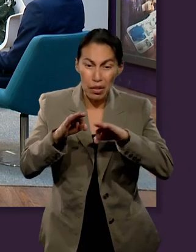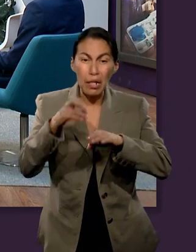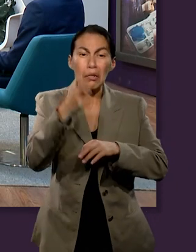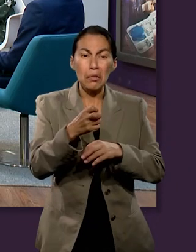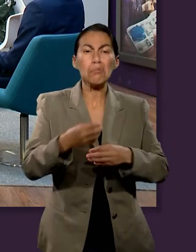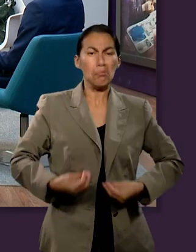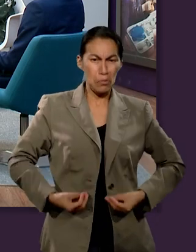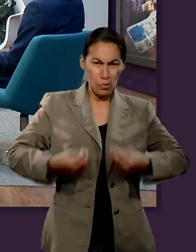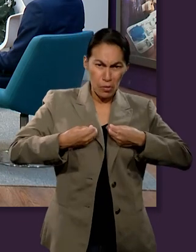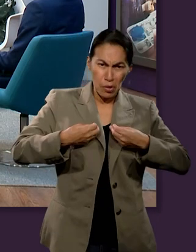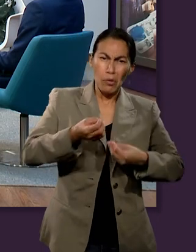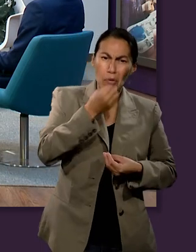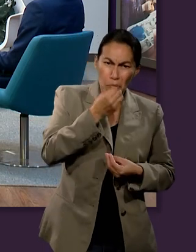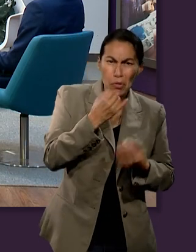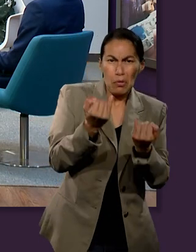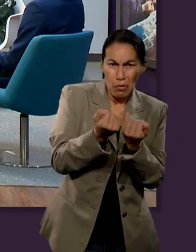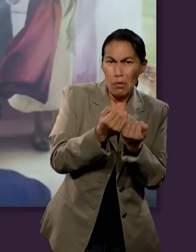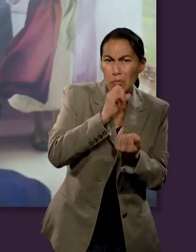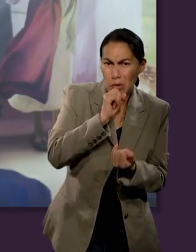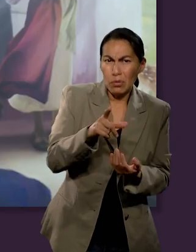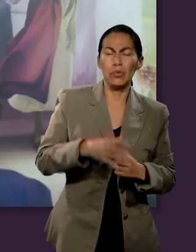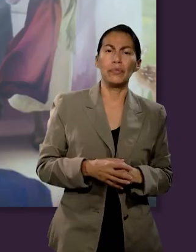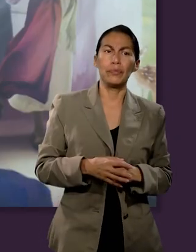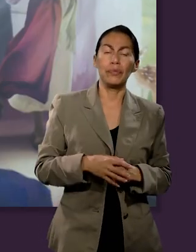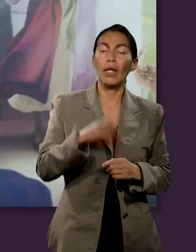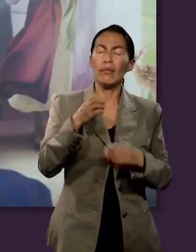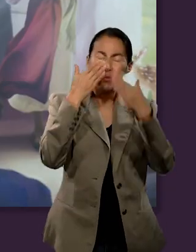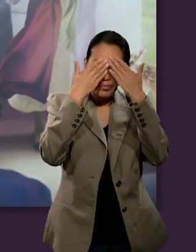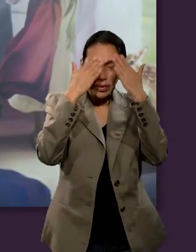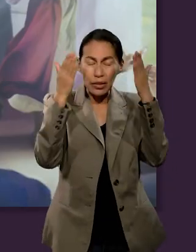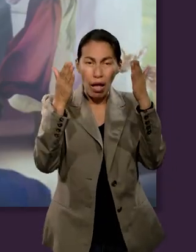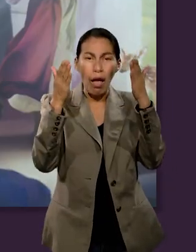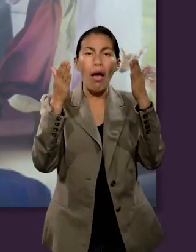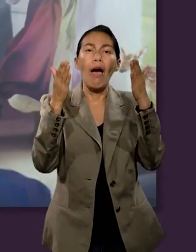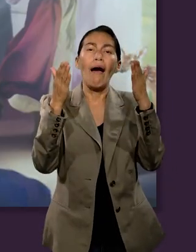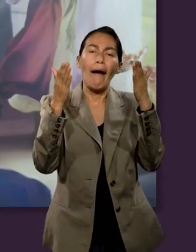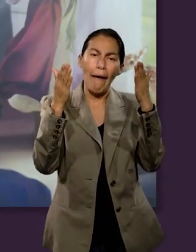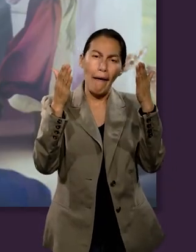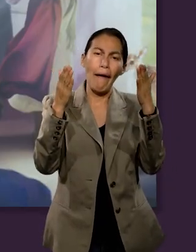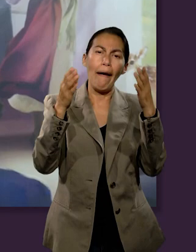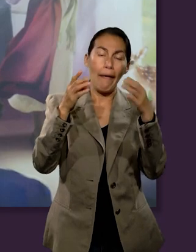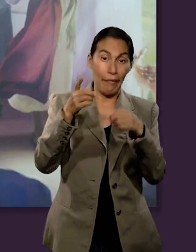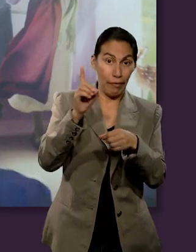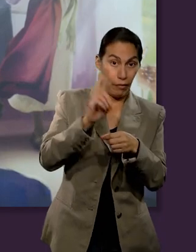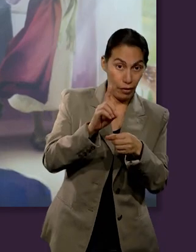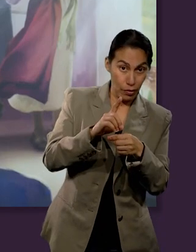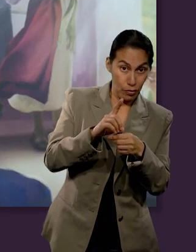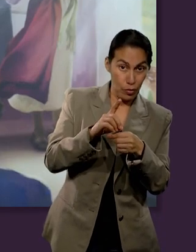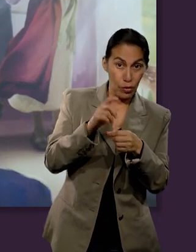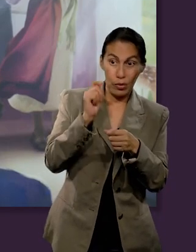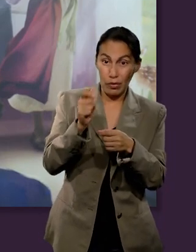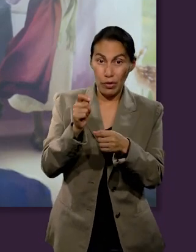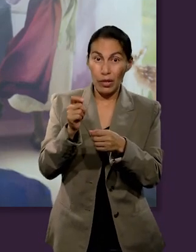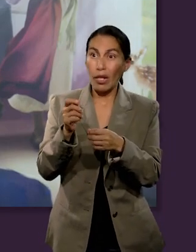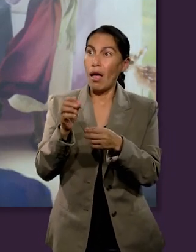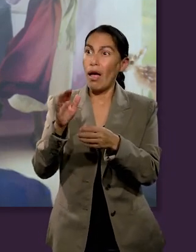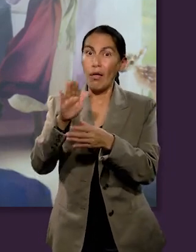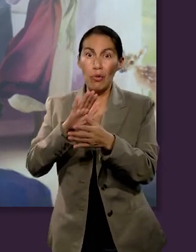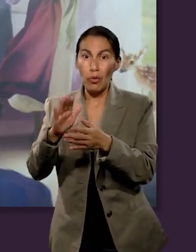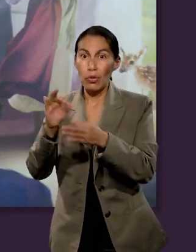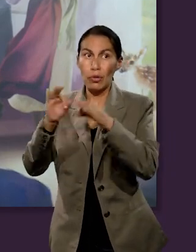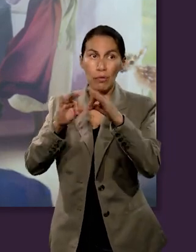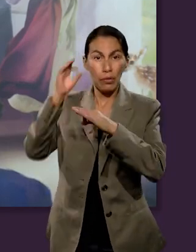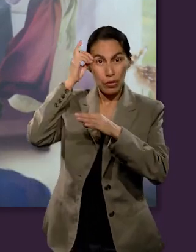El mismo apóstol Pablo menciona que aquellos que trabajan del evangelio deben vivir del evangelio. Y eso ya nos abre el panorama.